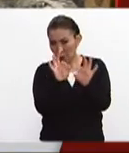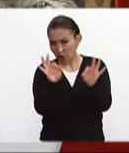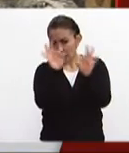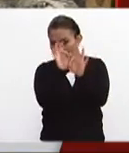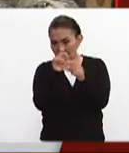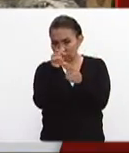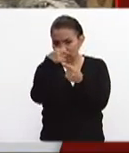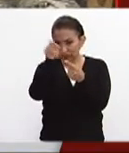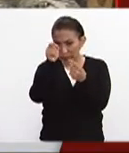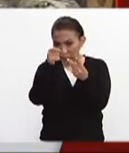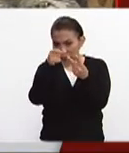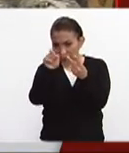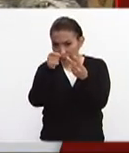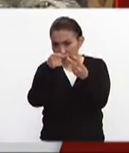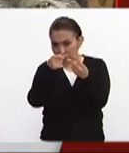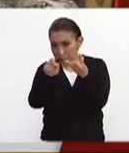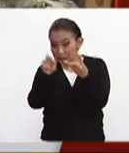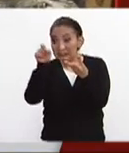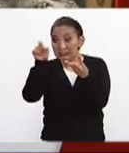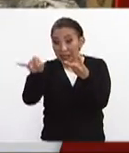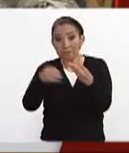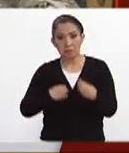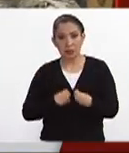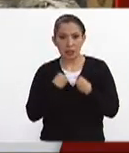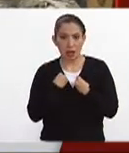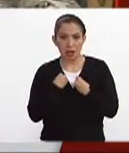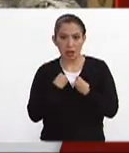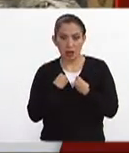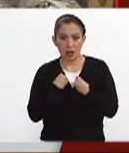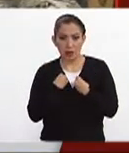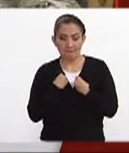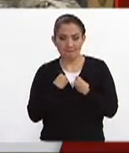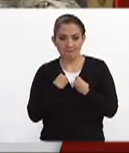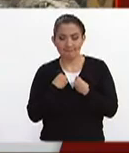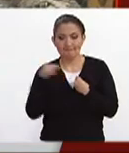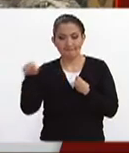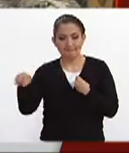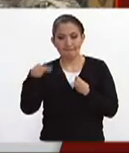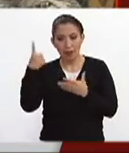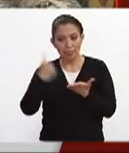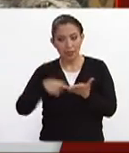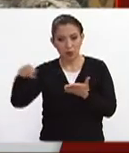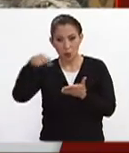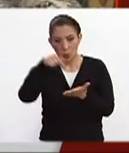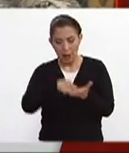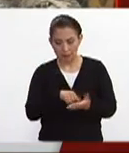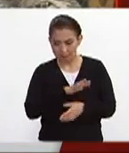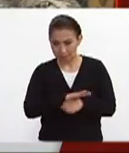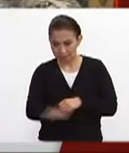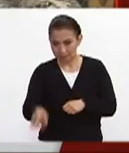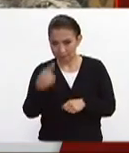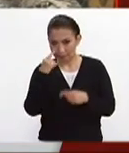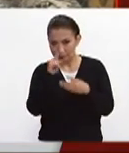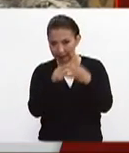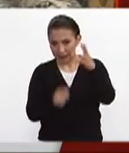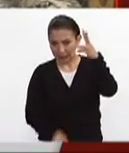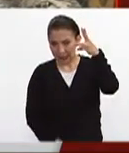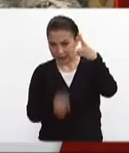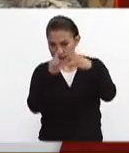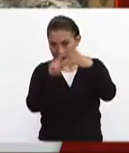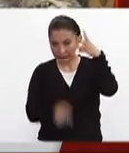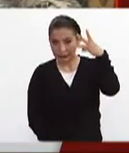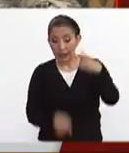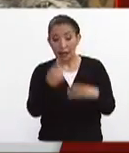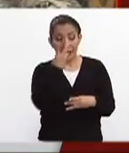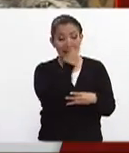indispensables para determinar que hay vida en este o hay vida en este lugar son tres los